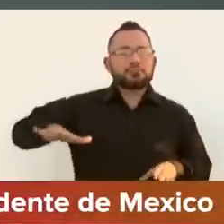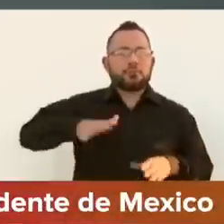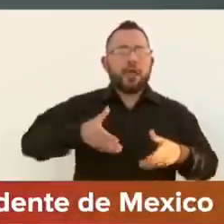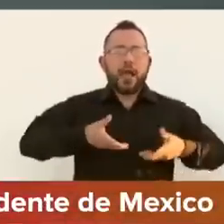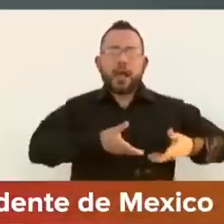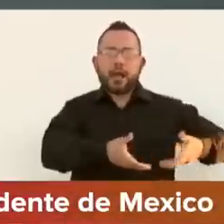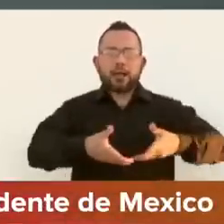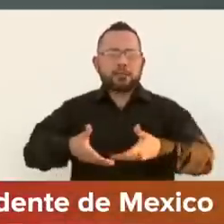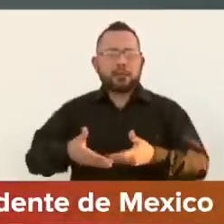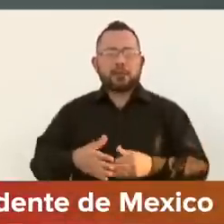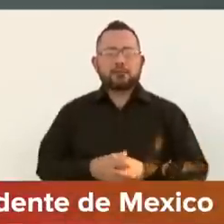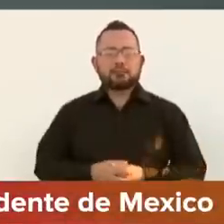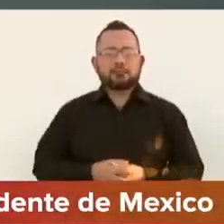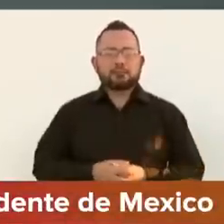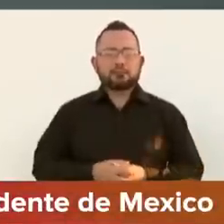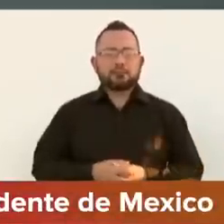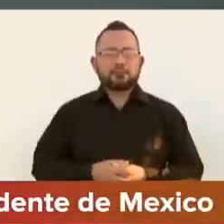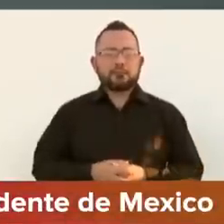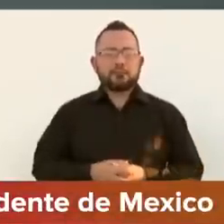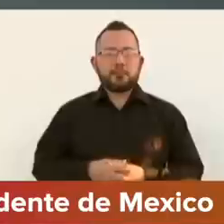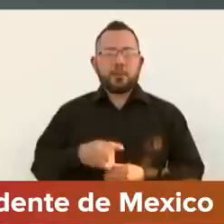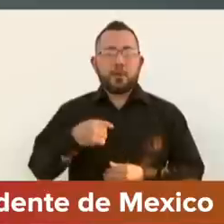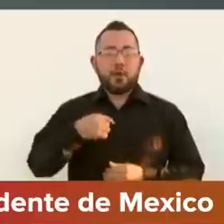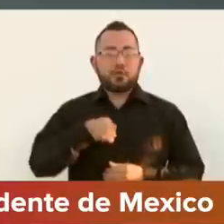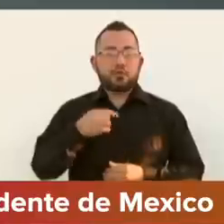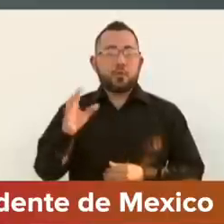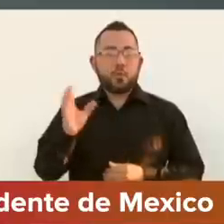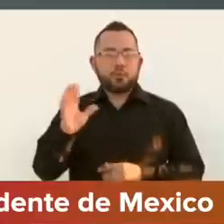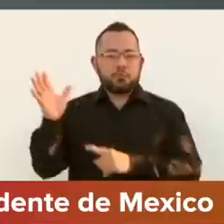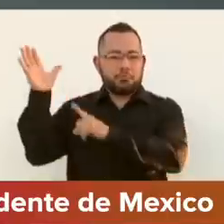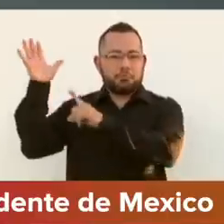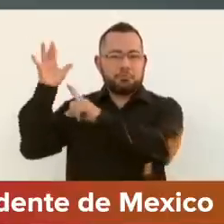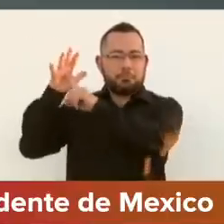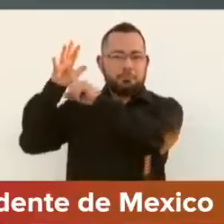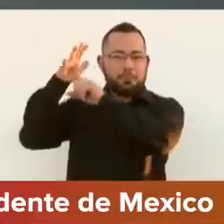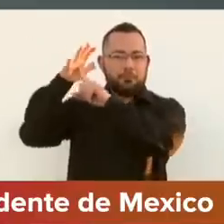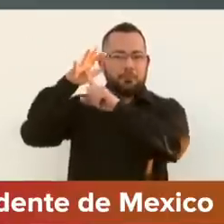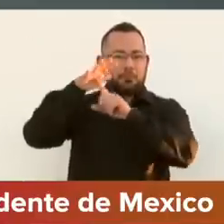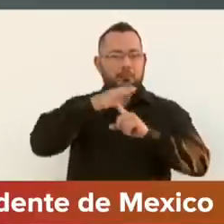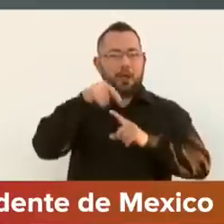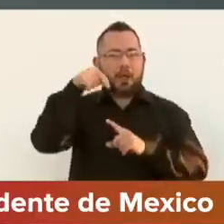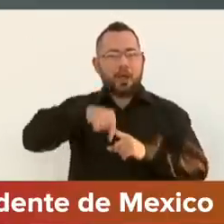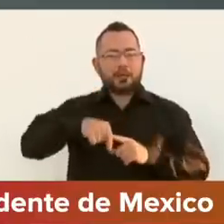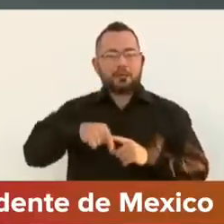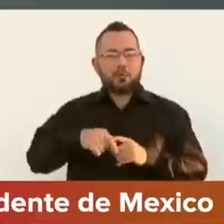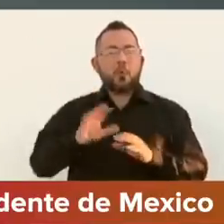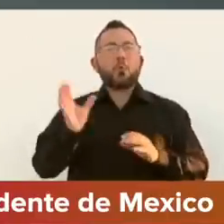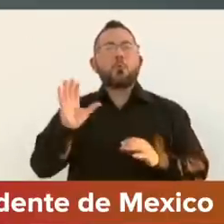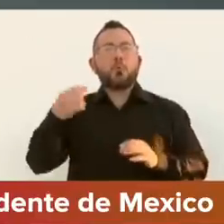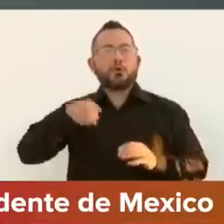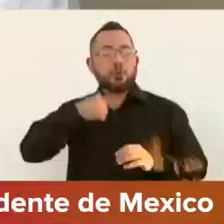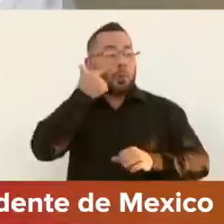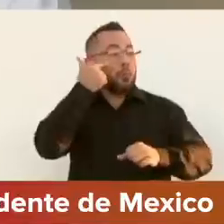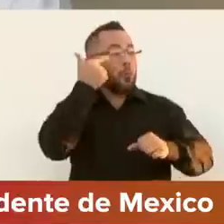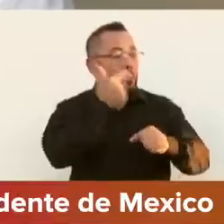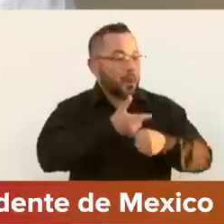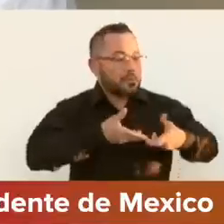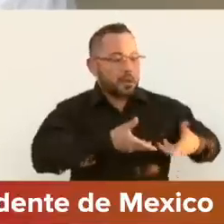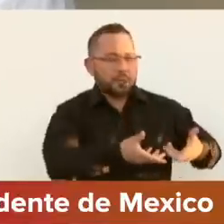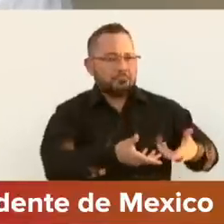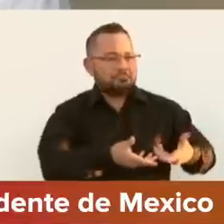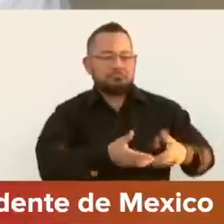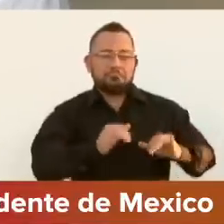vengo, agua prieta, helicóptero, ¿cuándo me voy a enterar de cómo están las carreteras? Nunca. Por eso,